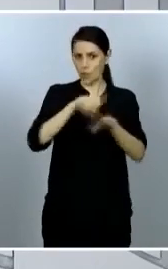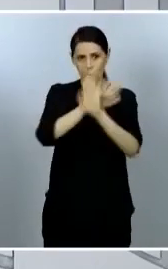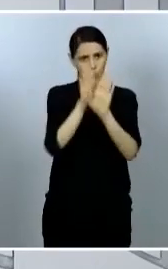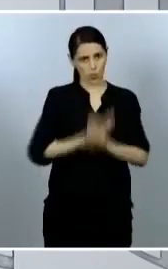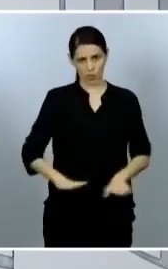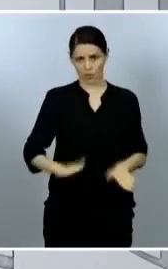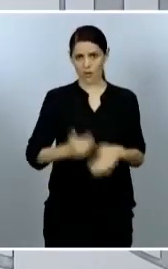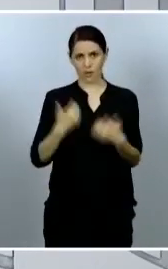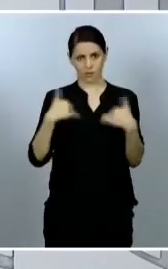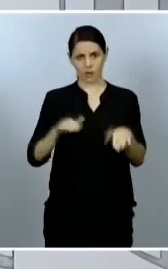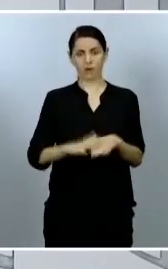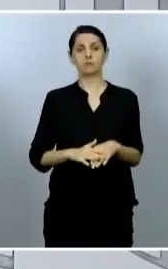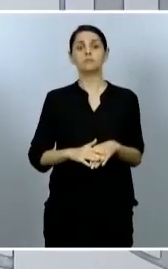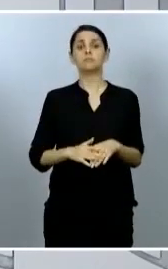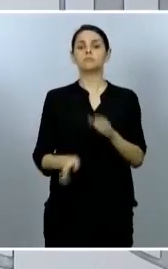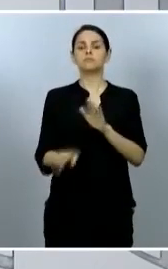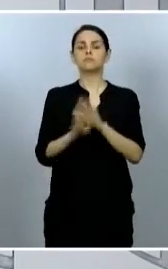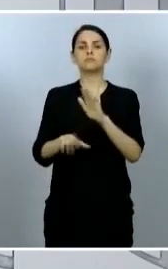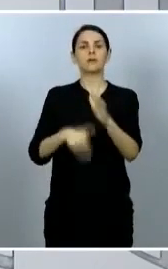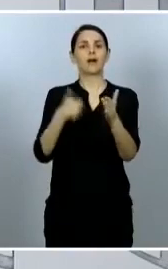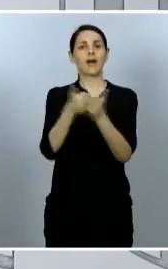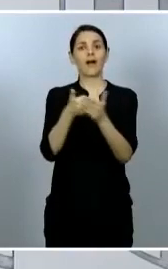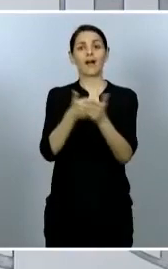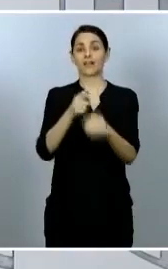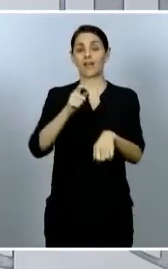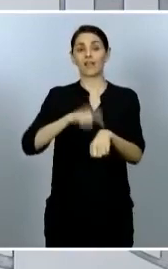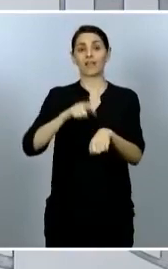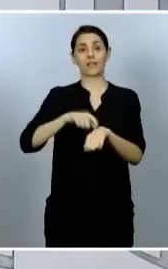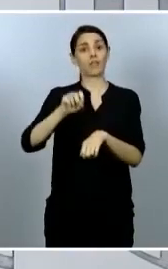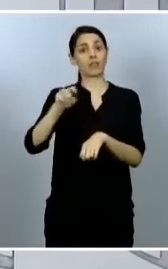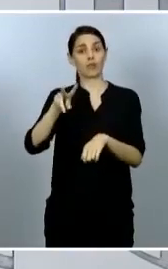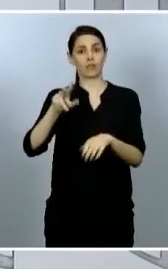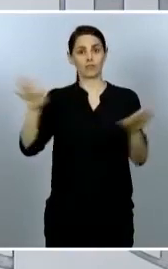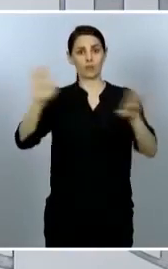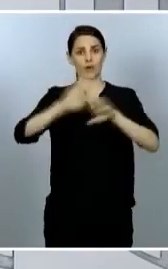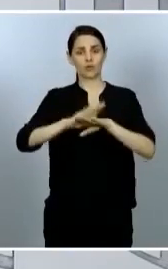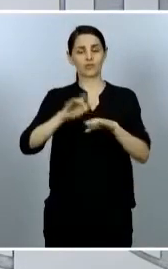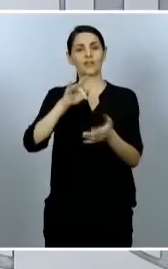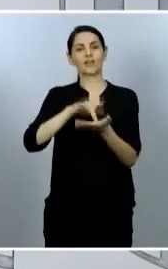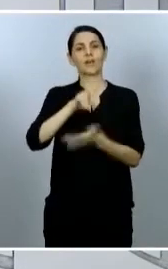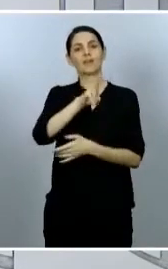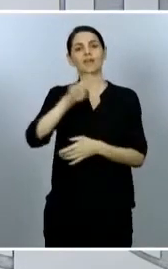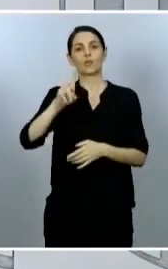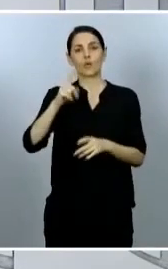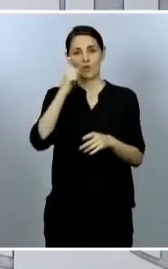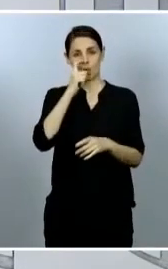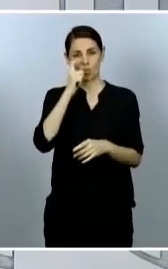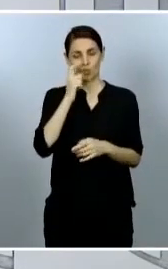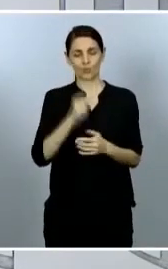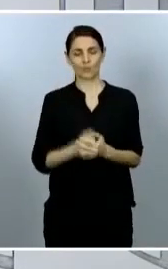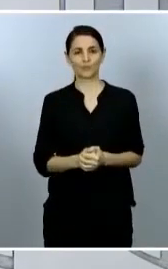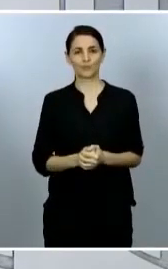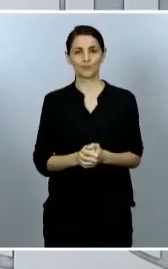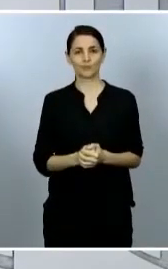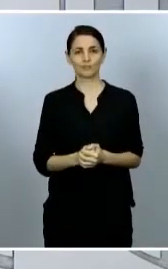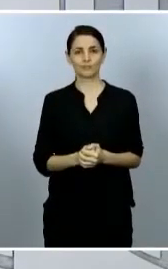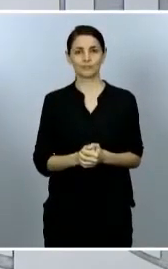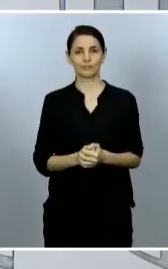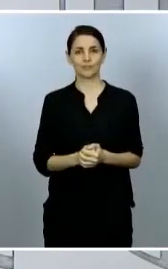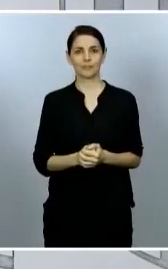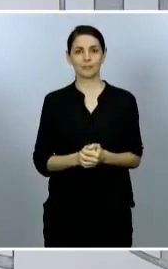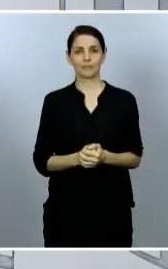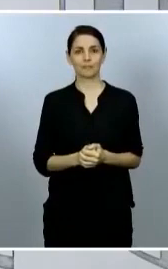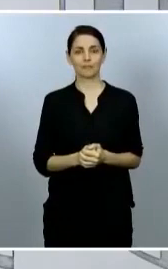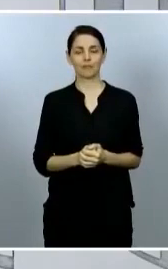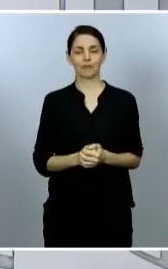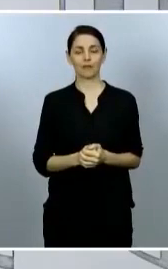vigente hasta las cero, cero horas del próximo día 21 de junio. Nuestro agradecimiento a todos los ciudadanos